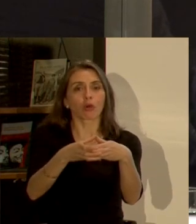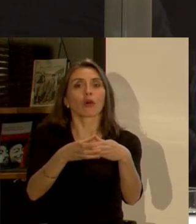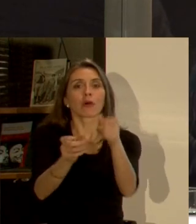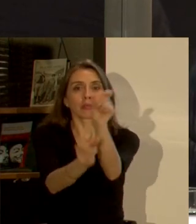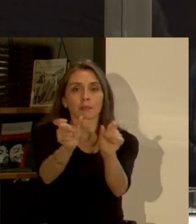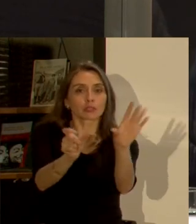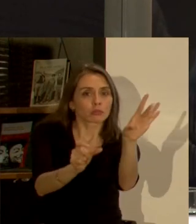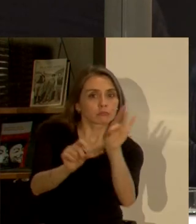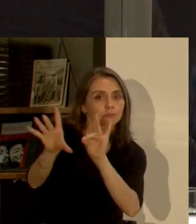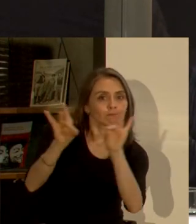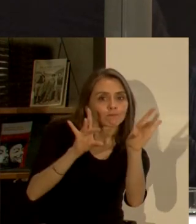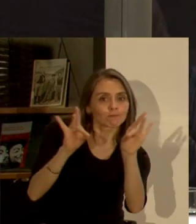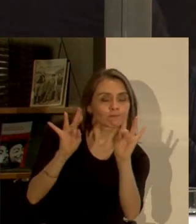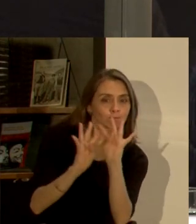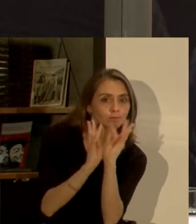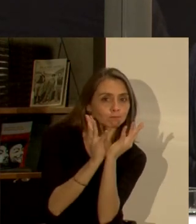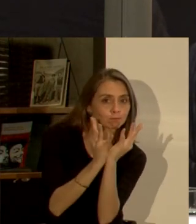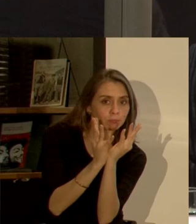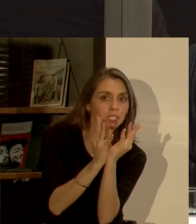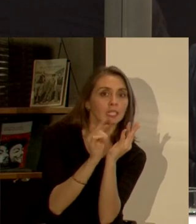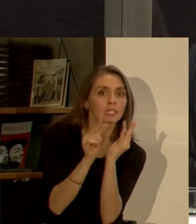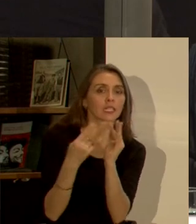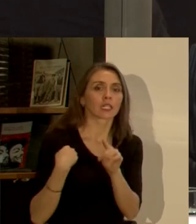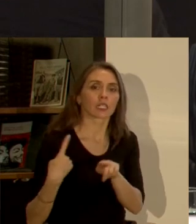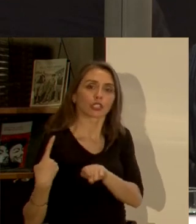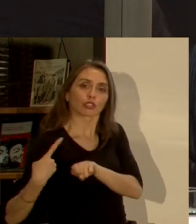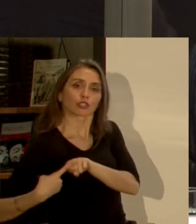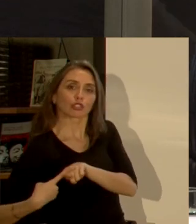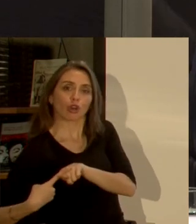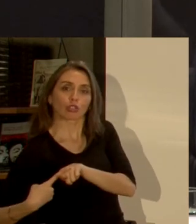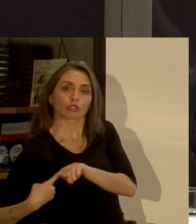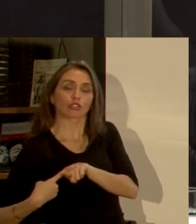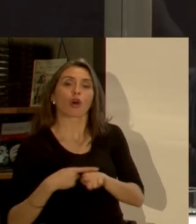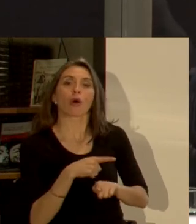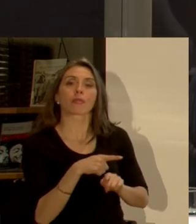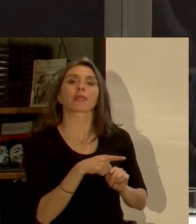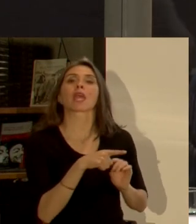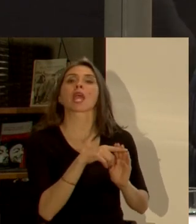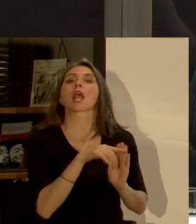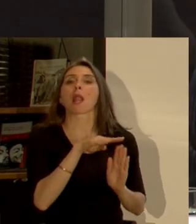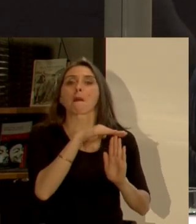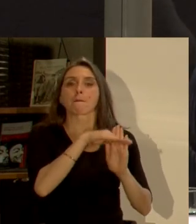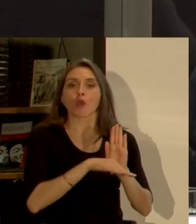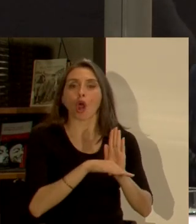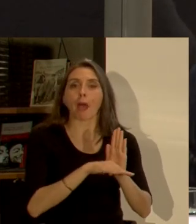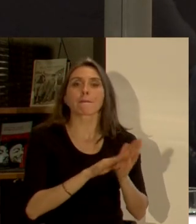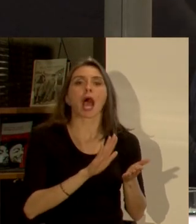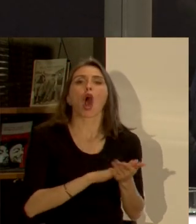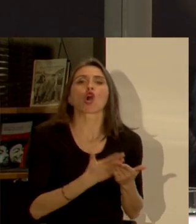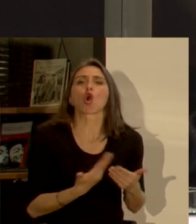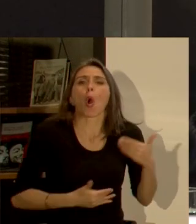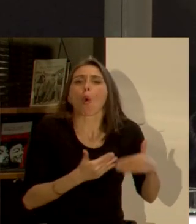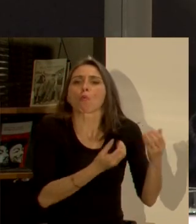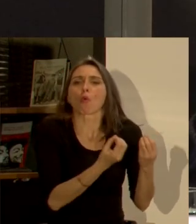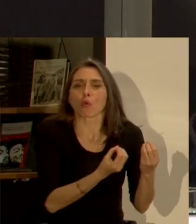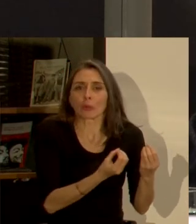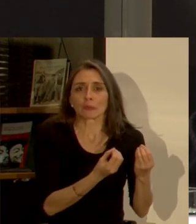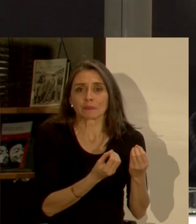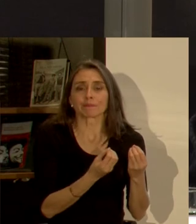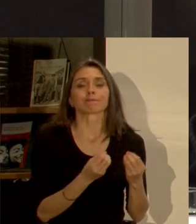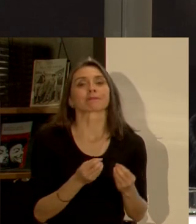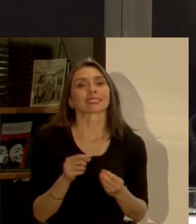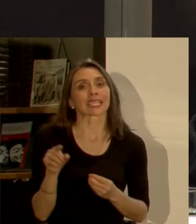como los socios de los ¿cómo vamos? y ahí está como